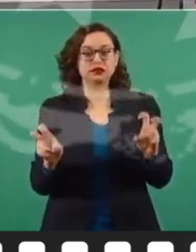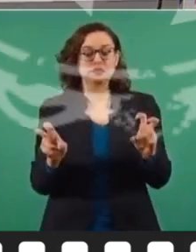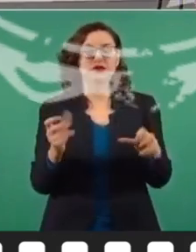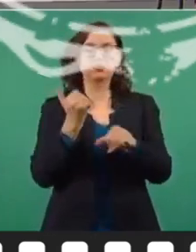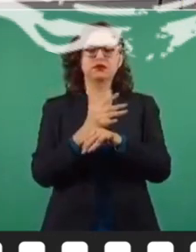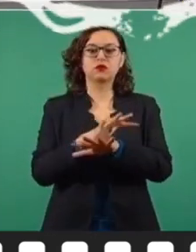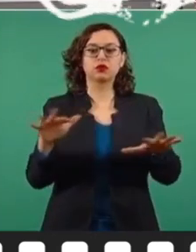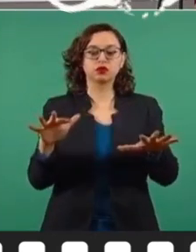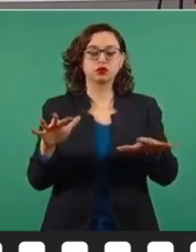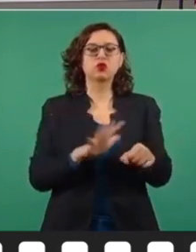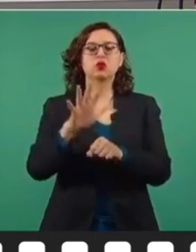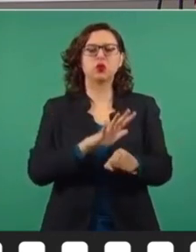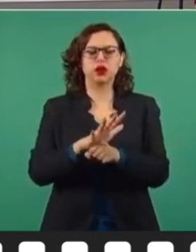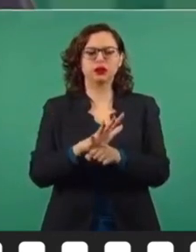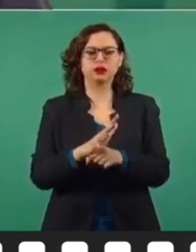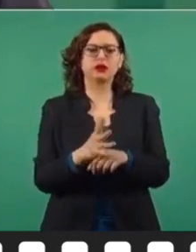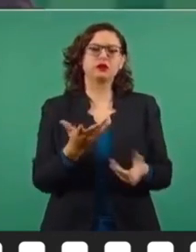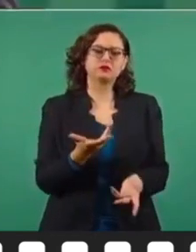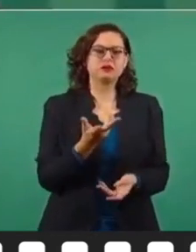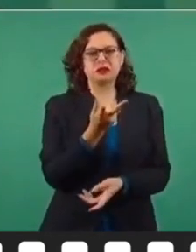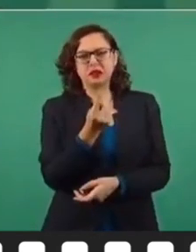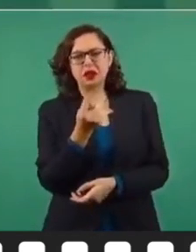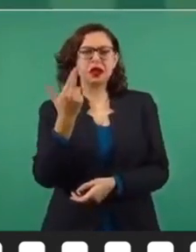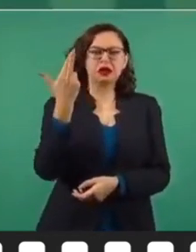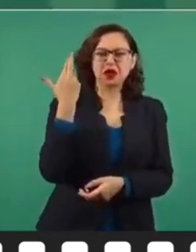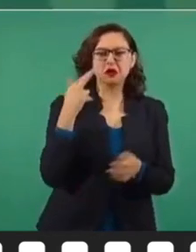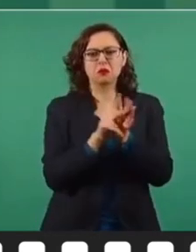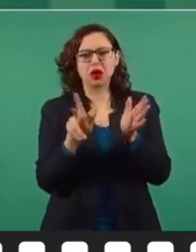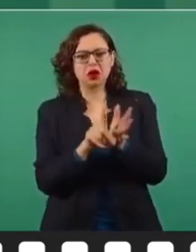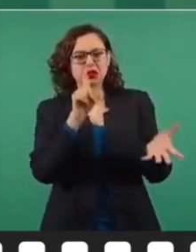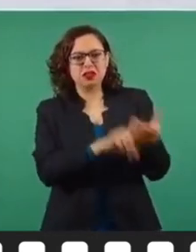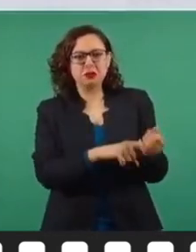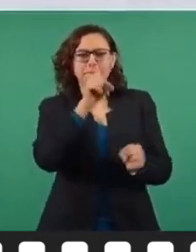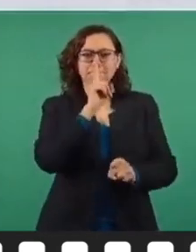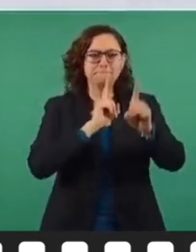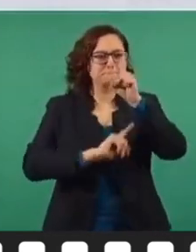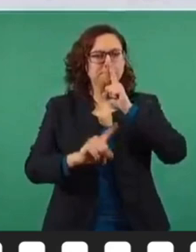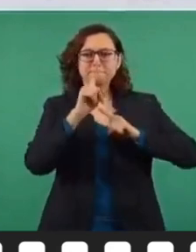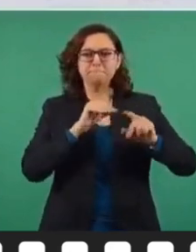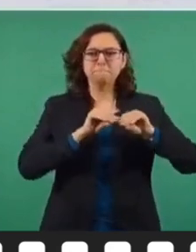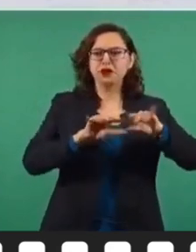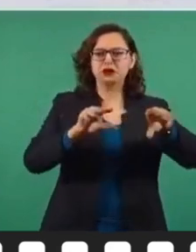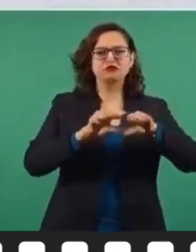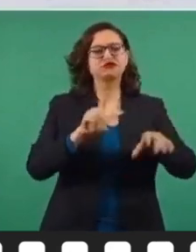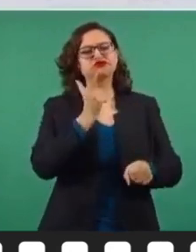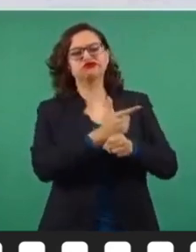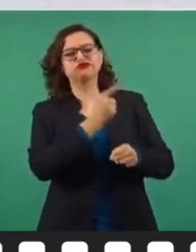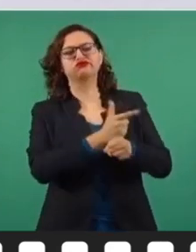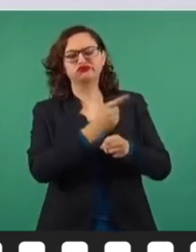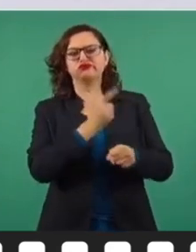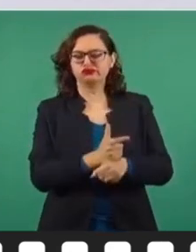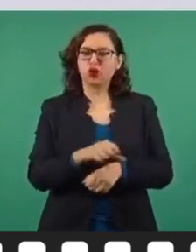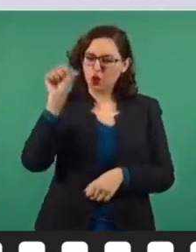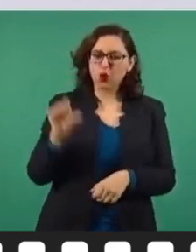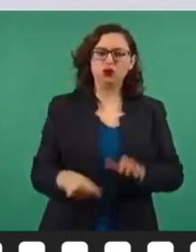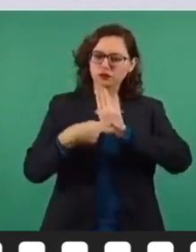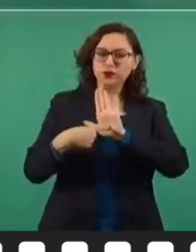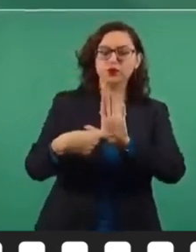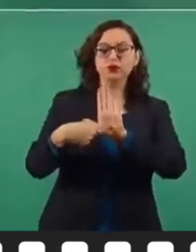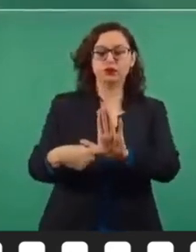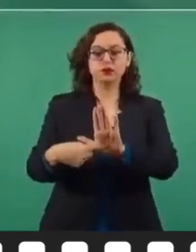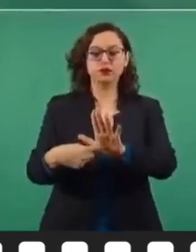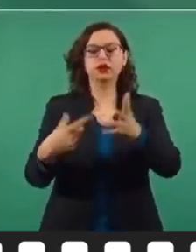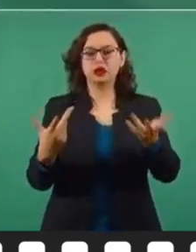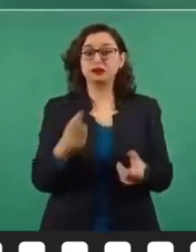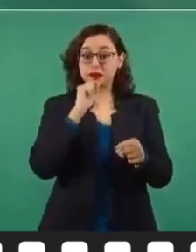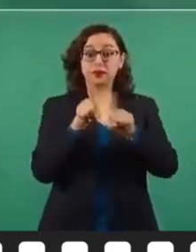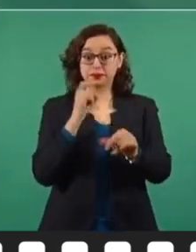Dar a conocer las mentiras que se difunden en medios de información convencionales y también en las redes para